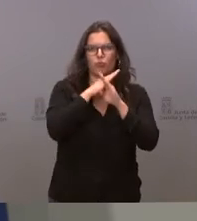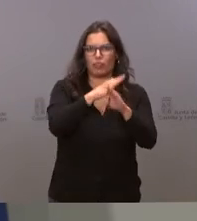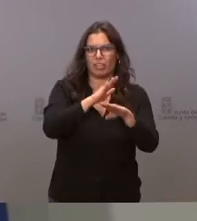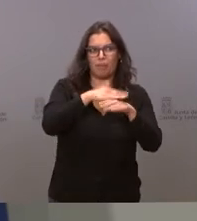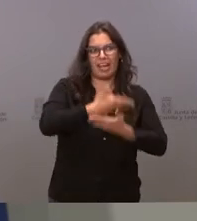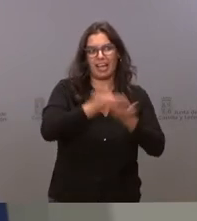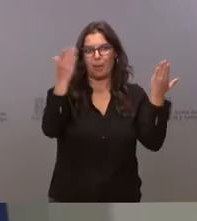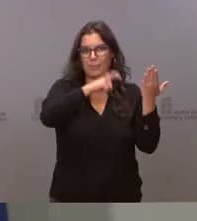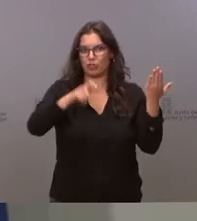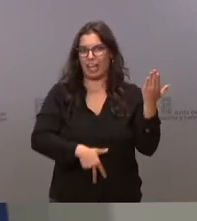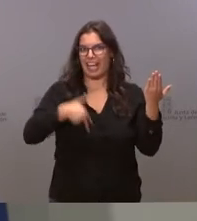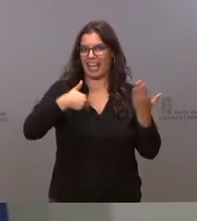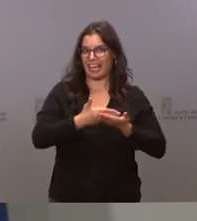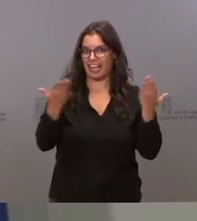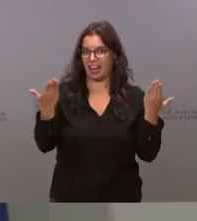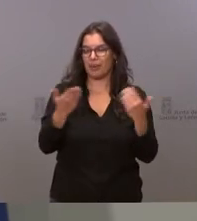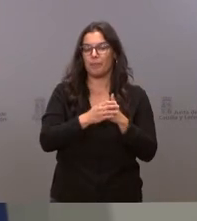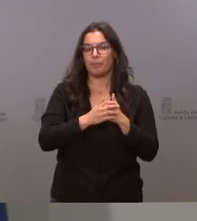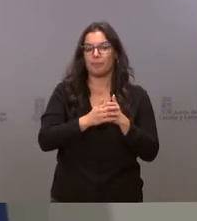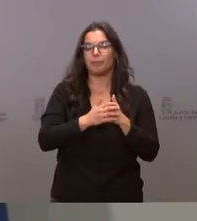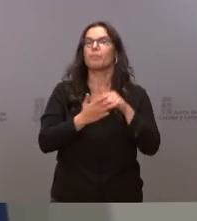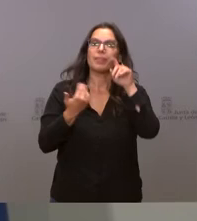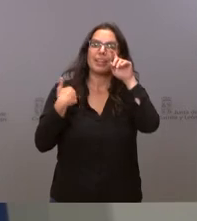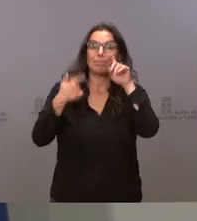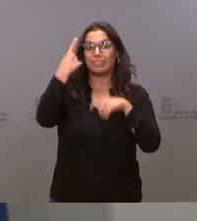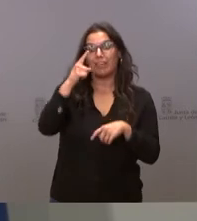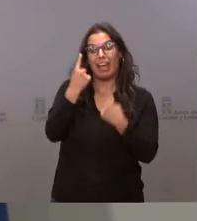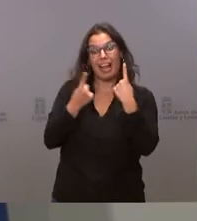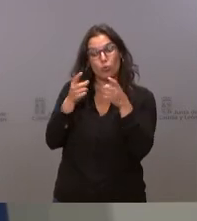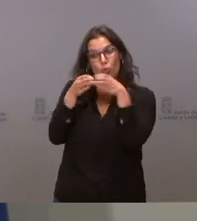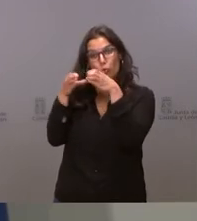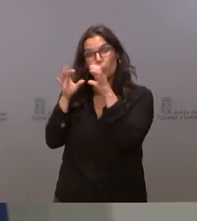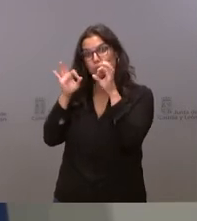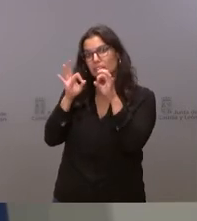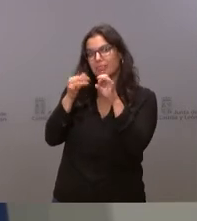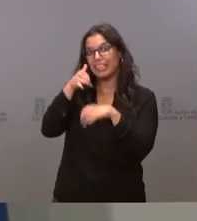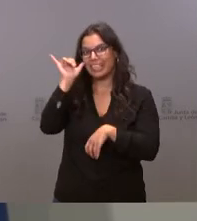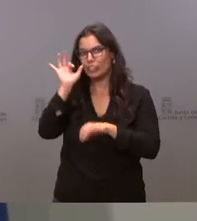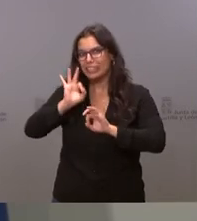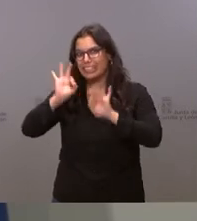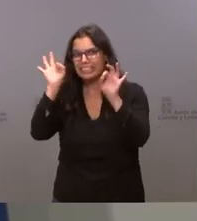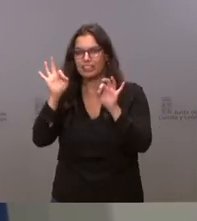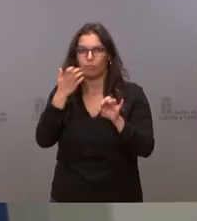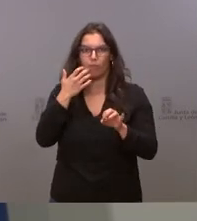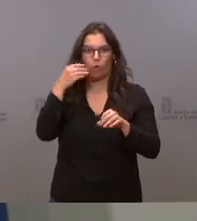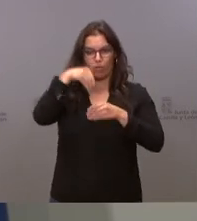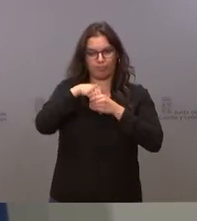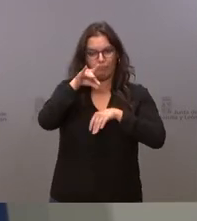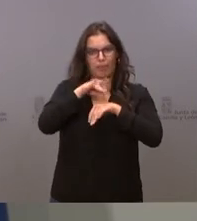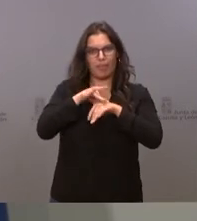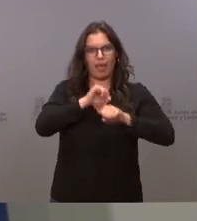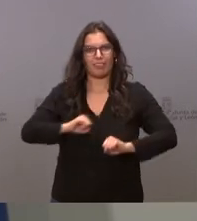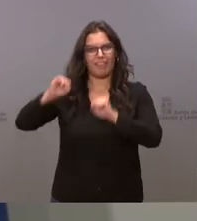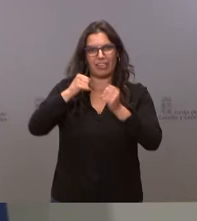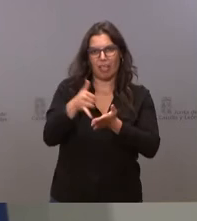ha visto que hay una población en mayor riesgo inmunocomprometidos mayores mayores